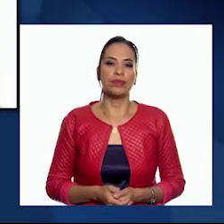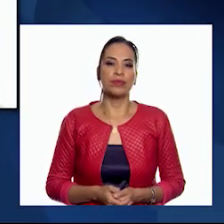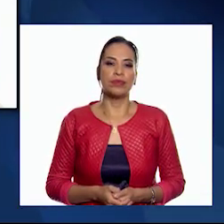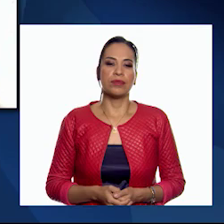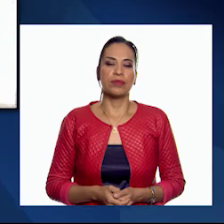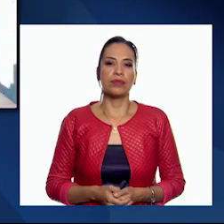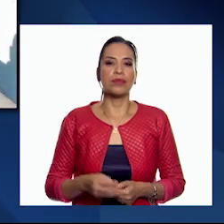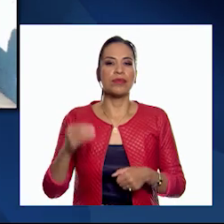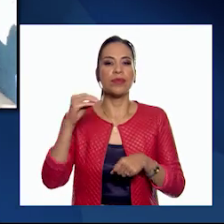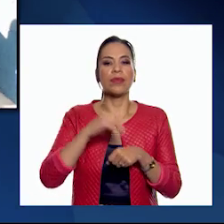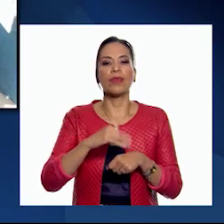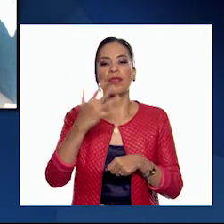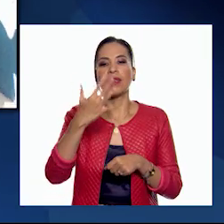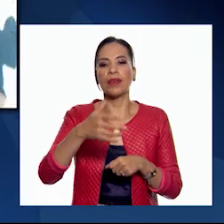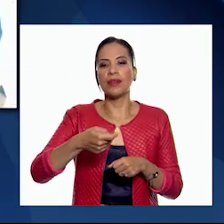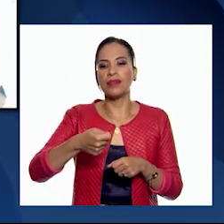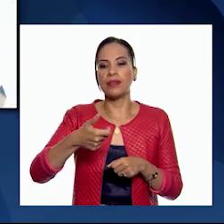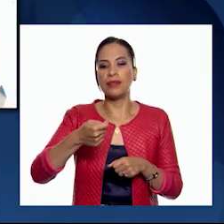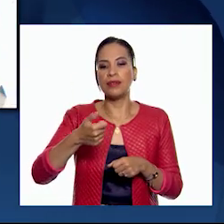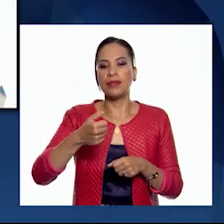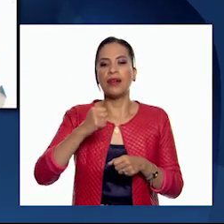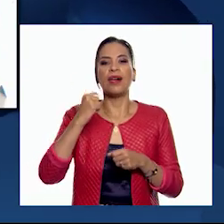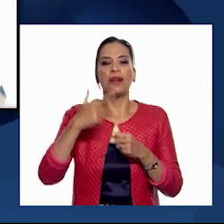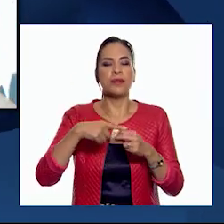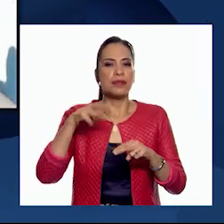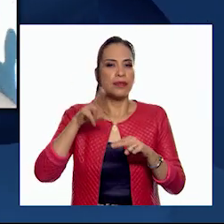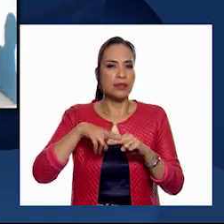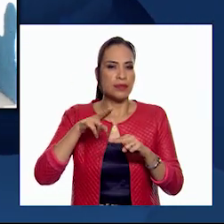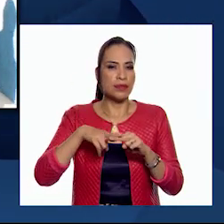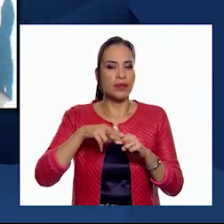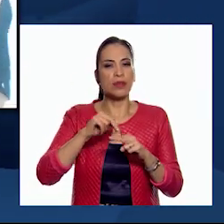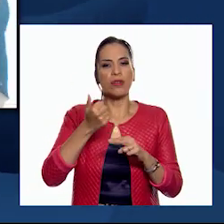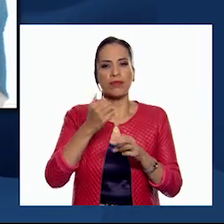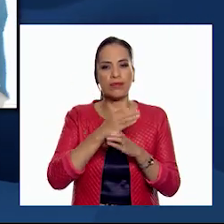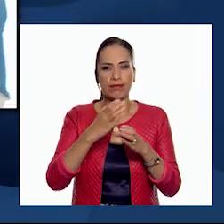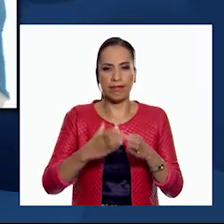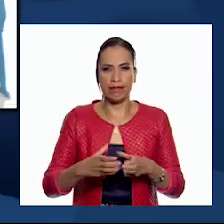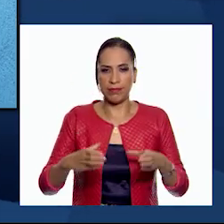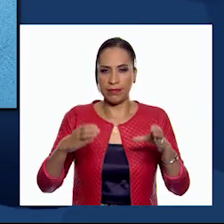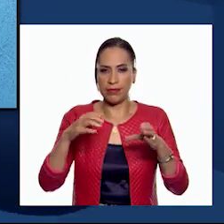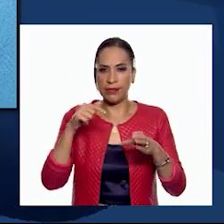Coloca 10 canicas en alguna silla o en un recipiente.